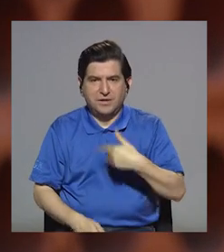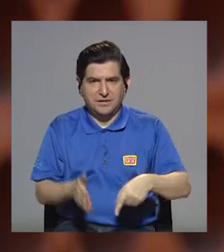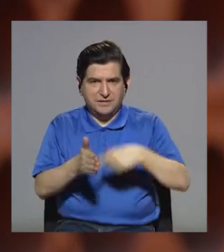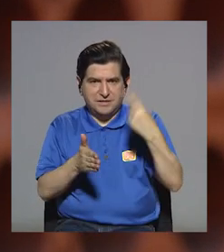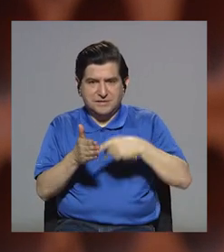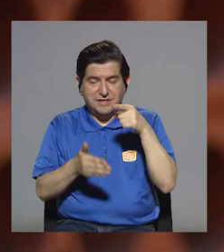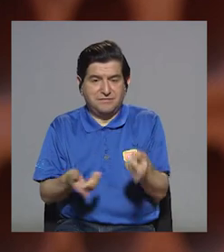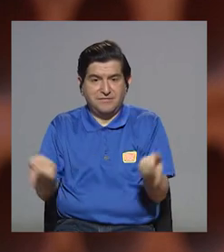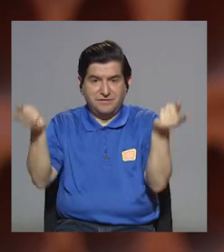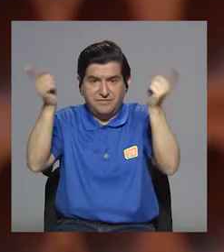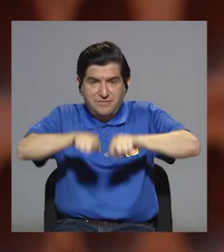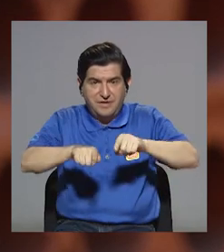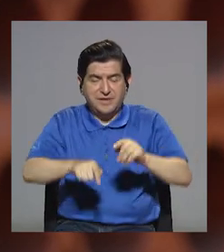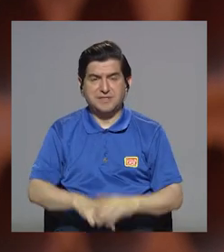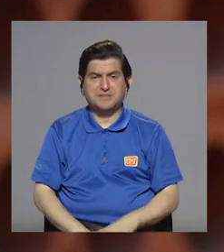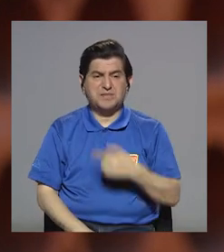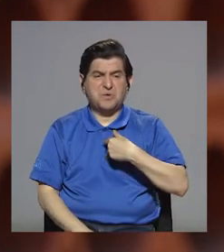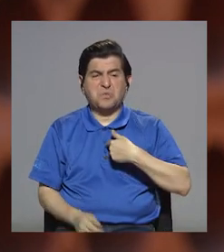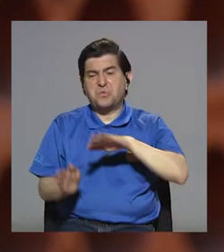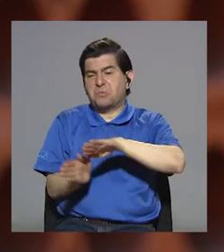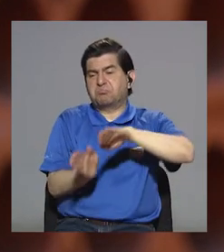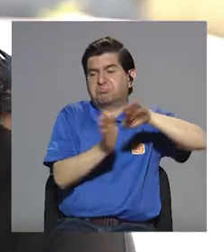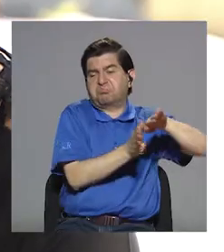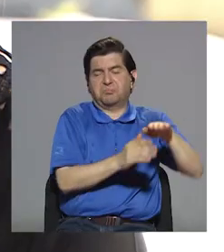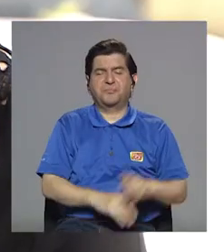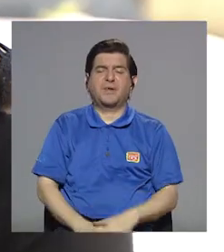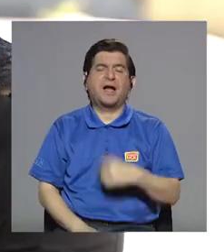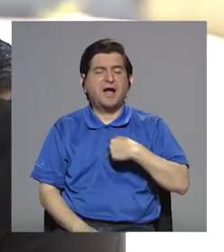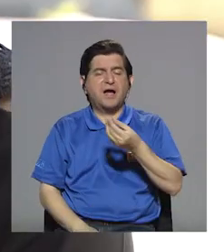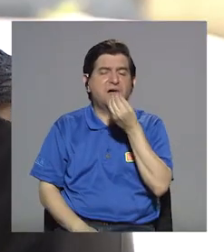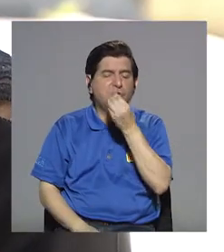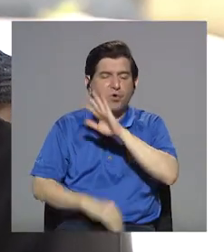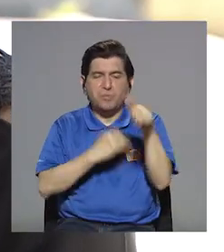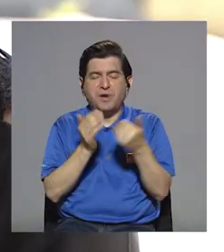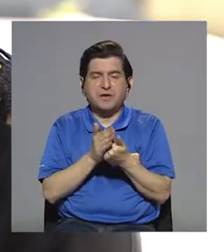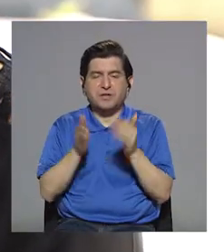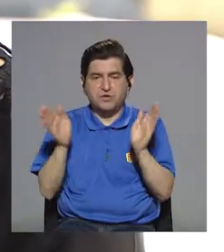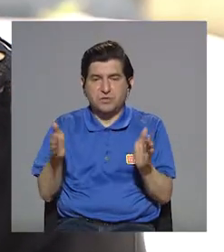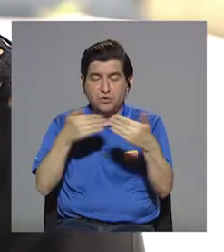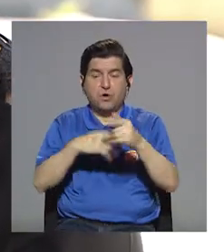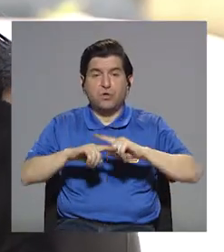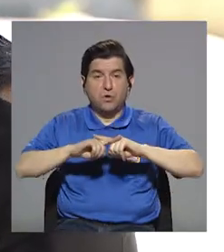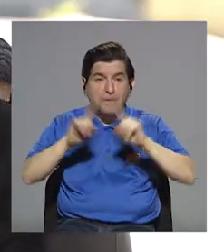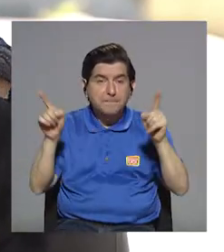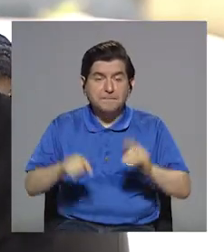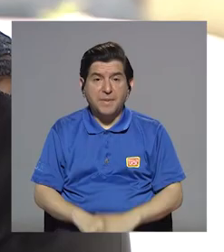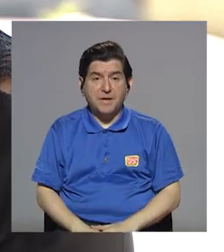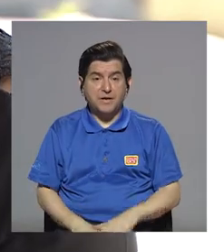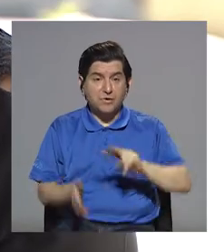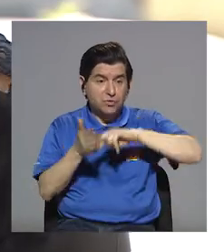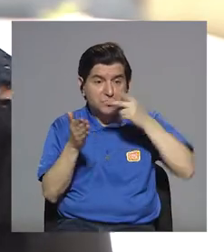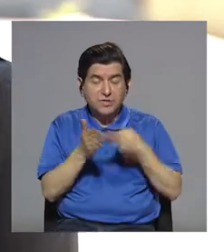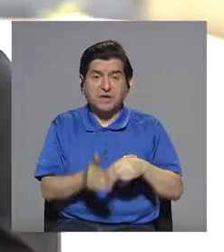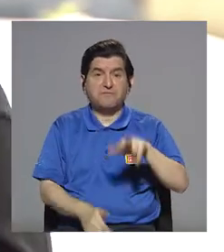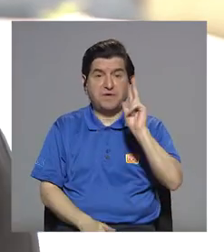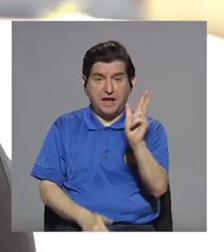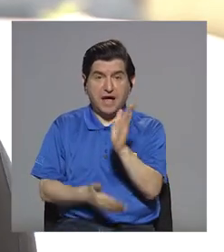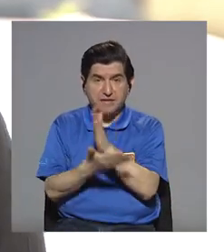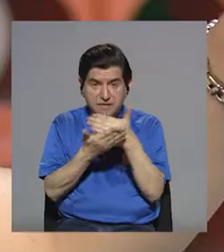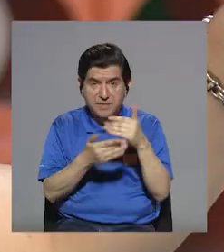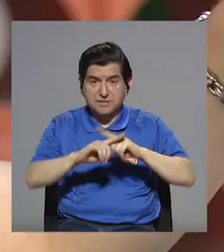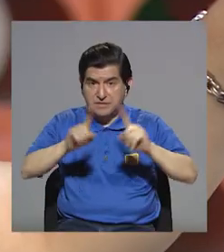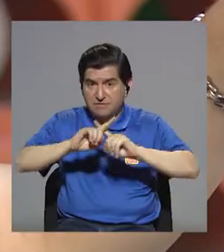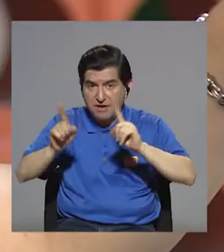Que a veces uno, en ese caso, lo deja de lado, ¿verdad? Uno dice, ay, me voy a comer todo el paquetito y tal vez estás consumiendo tres